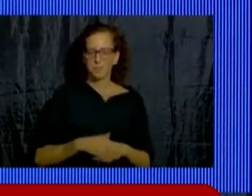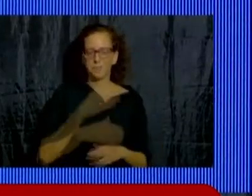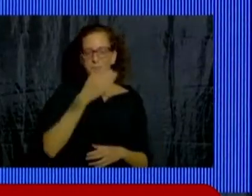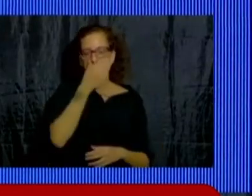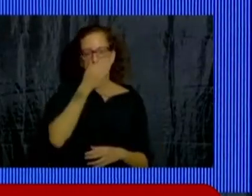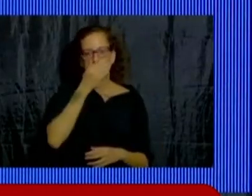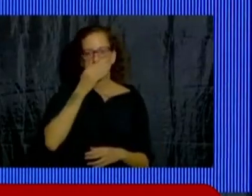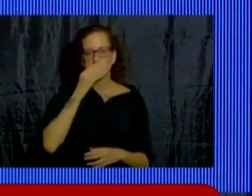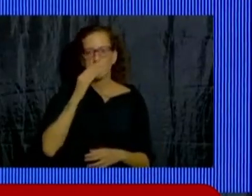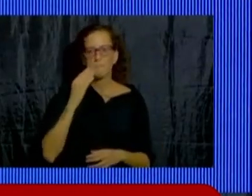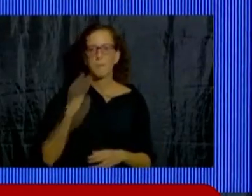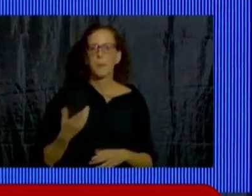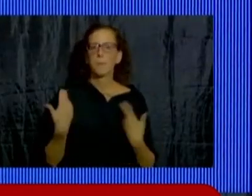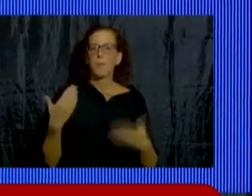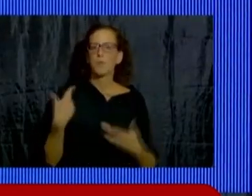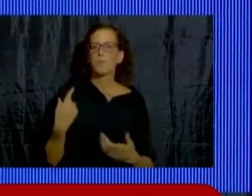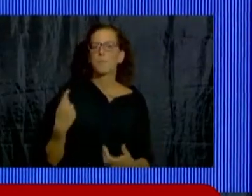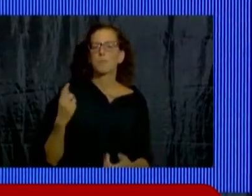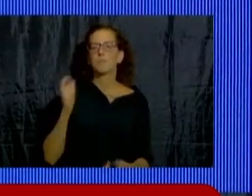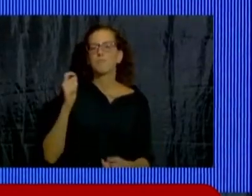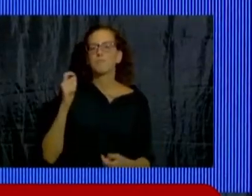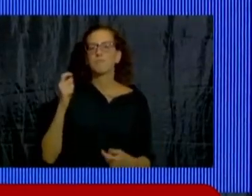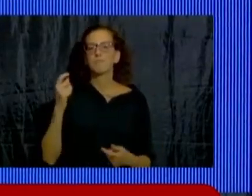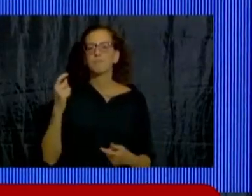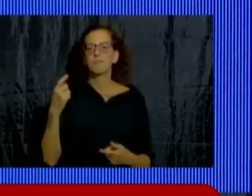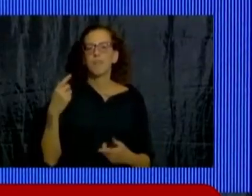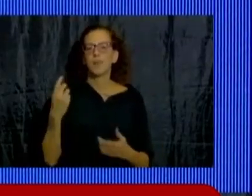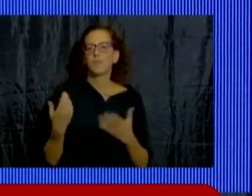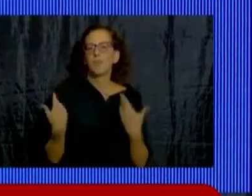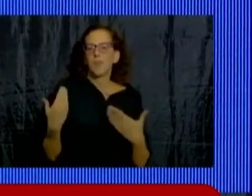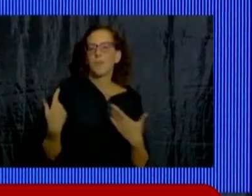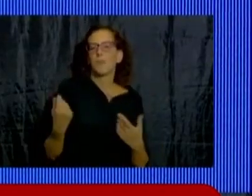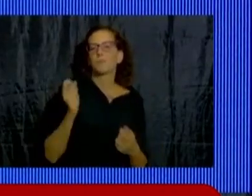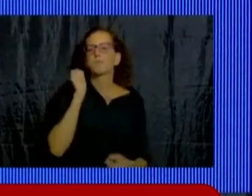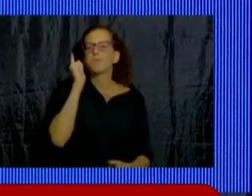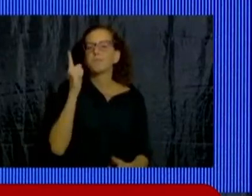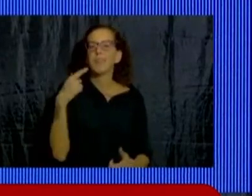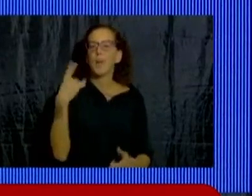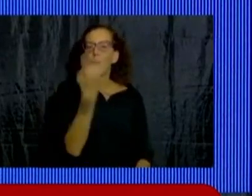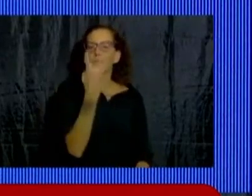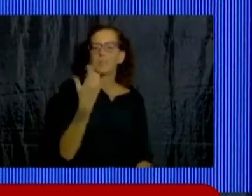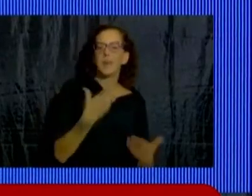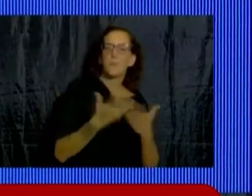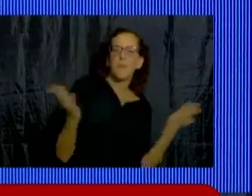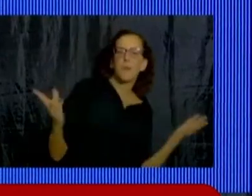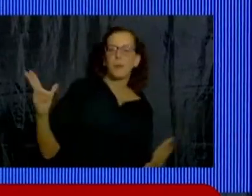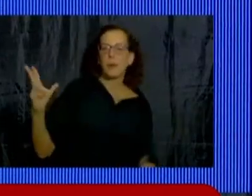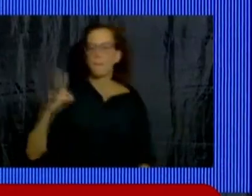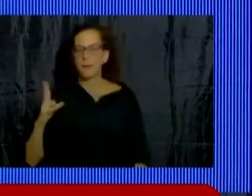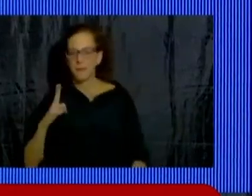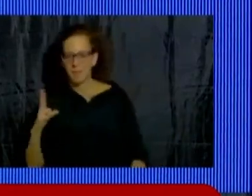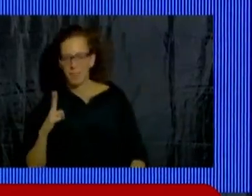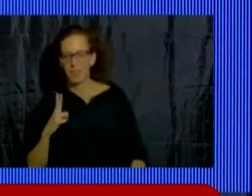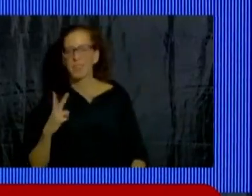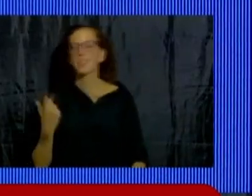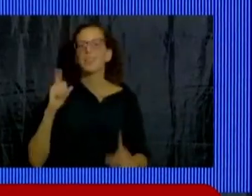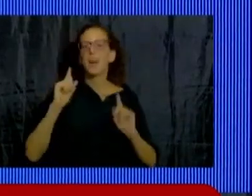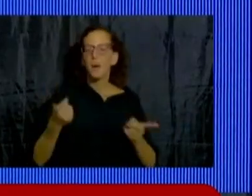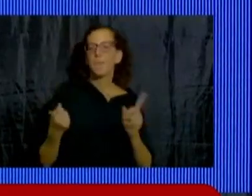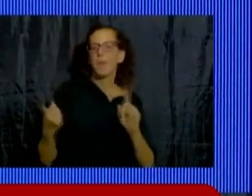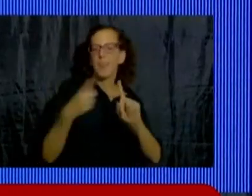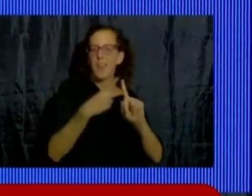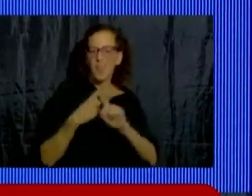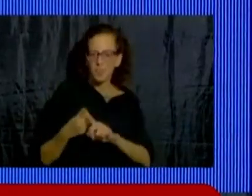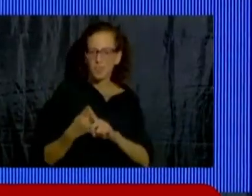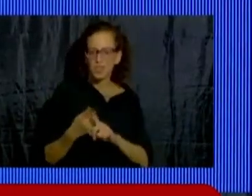vincular al municipio con las cámaras, con las universidades públicas y privadas. Fortalecimos la relación con el sector